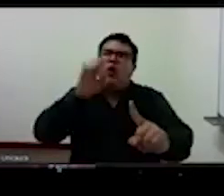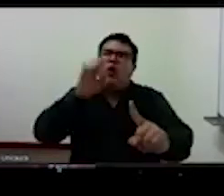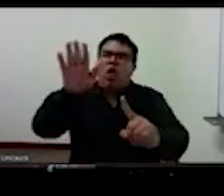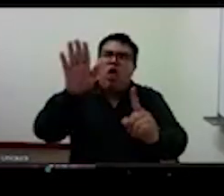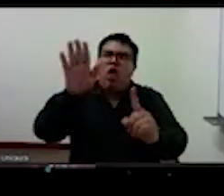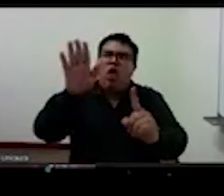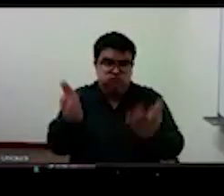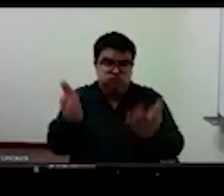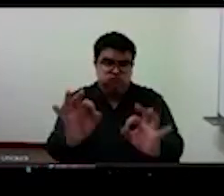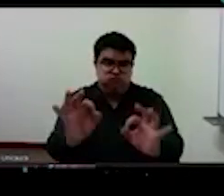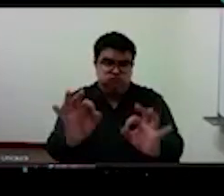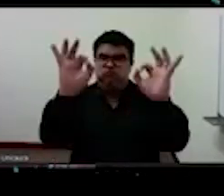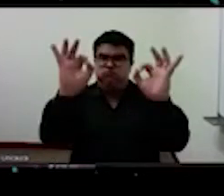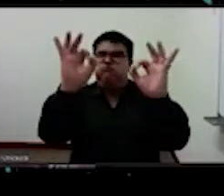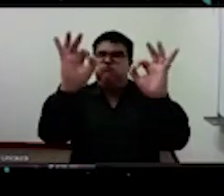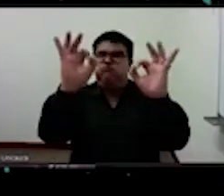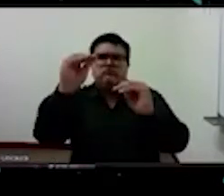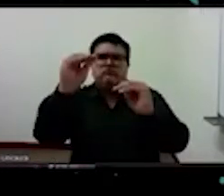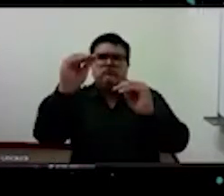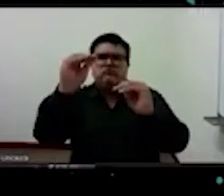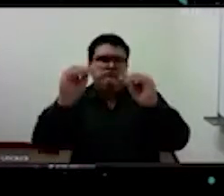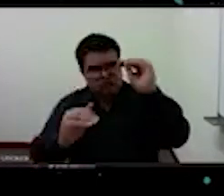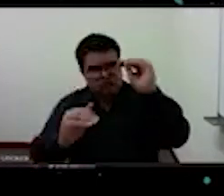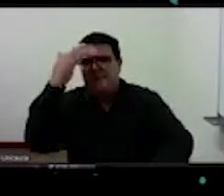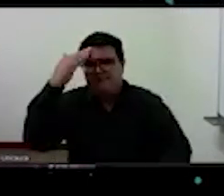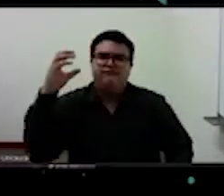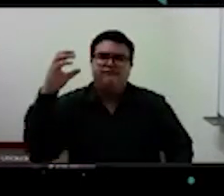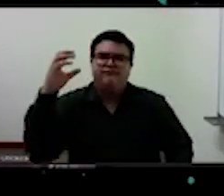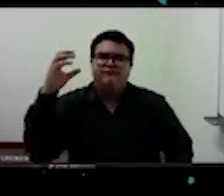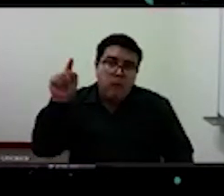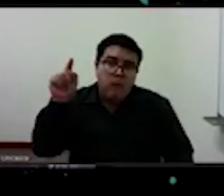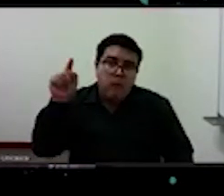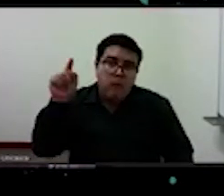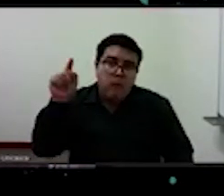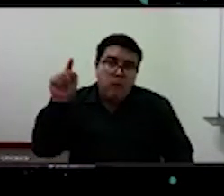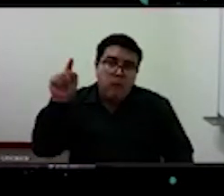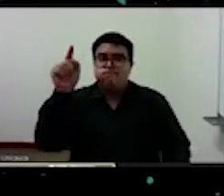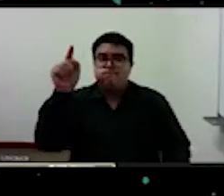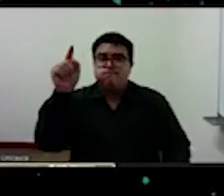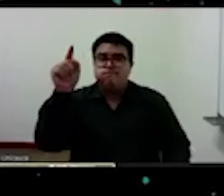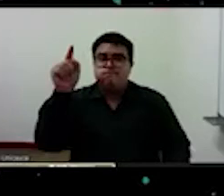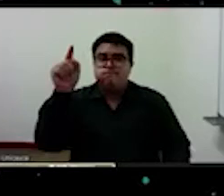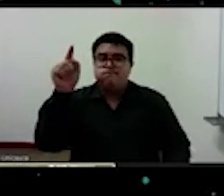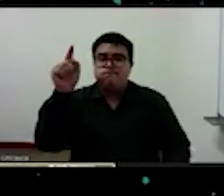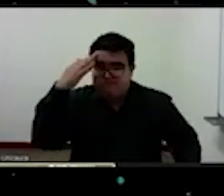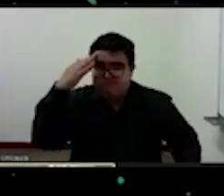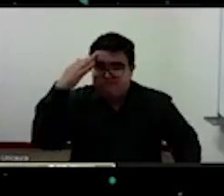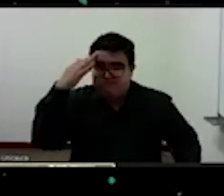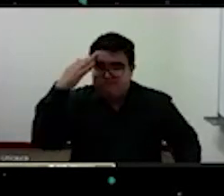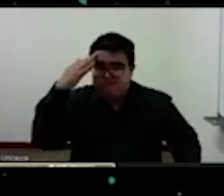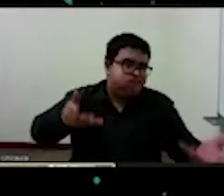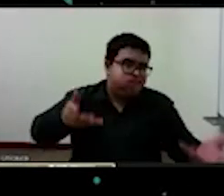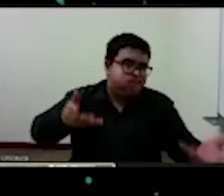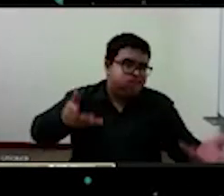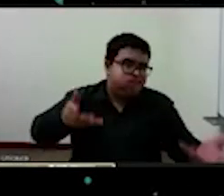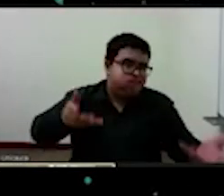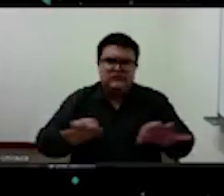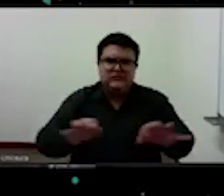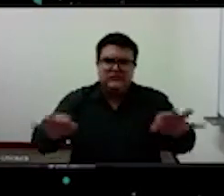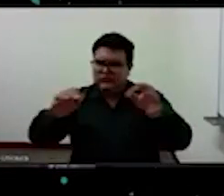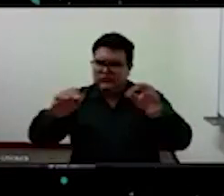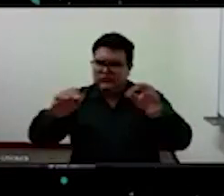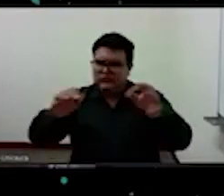olvidamos que Carlos Marx haya en su tiempo hablado de